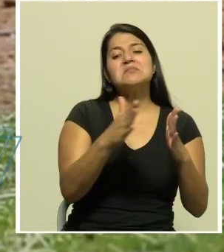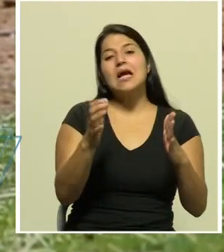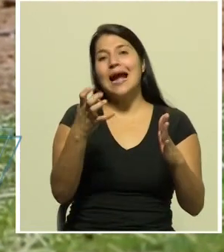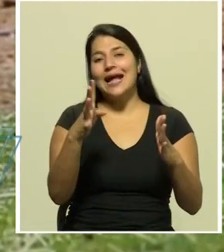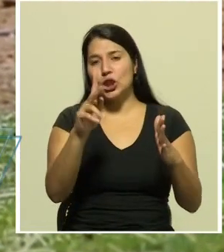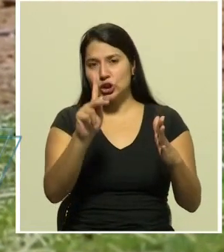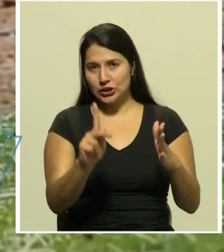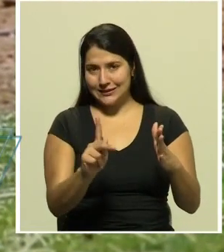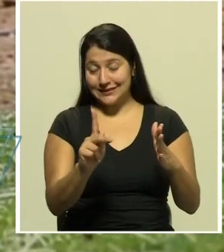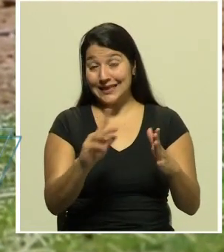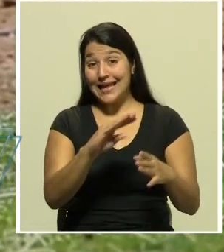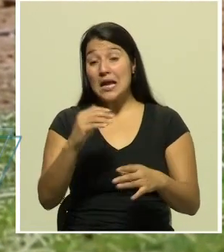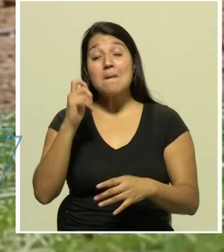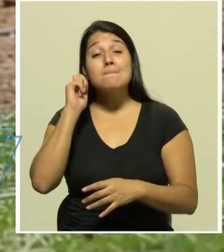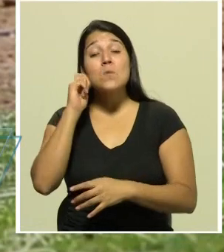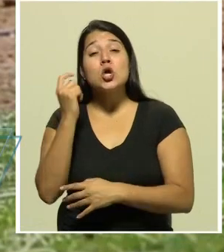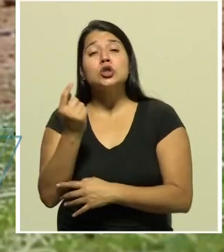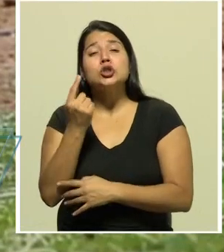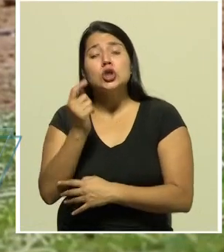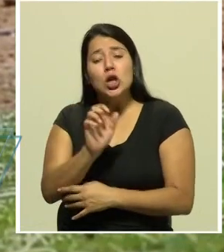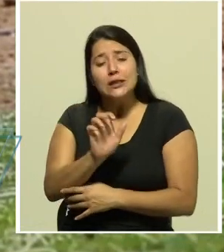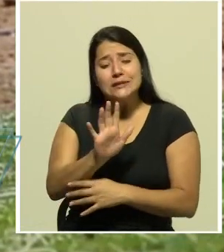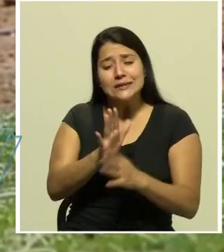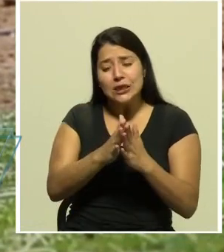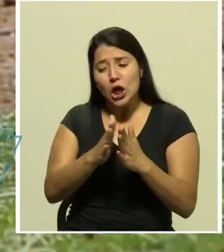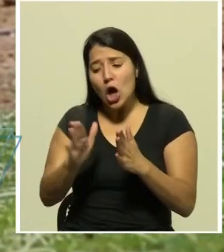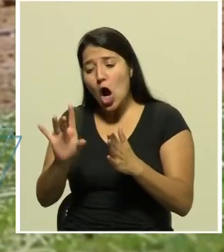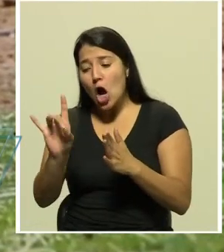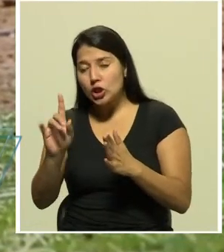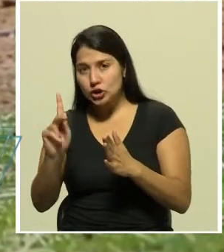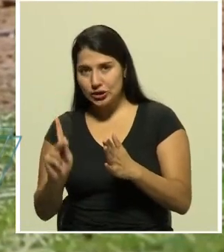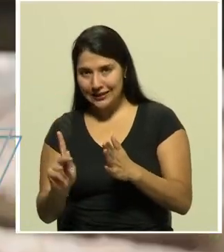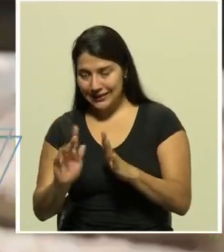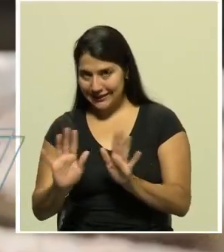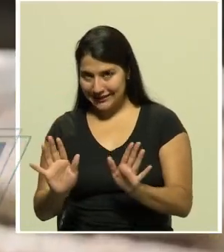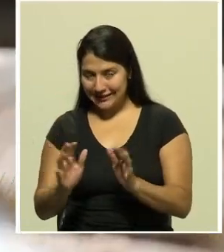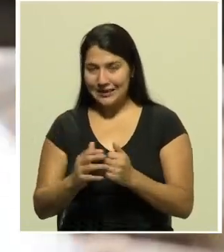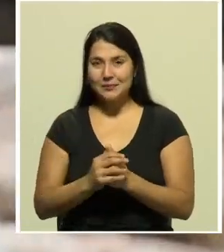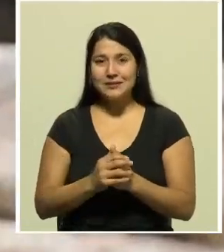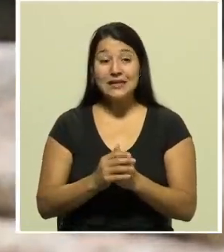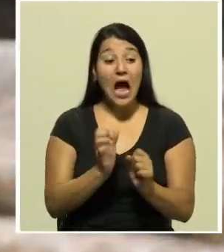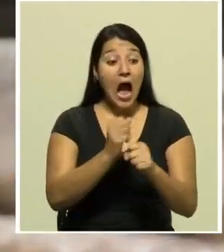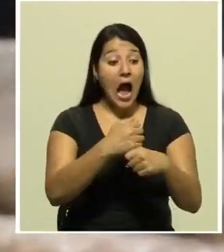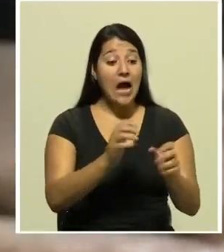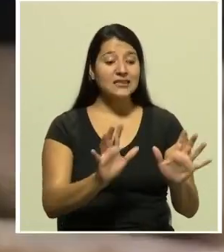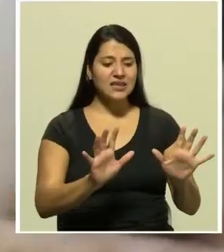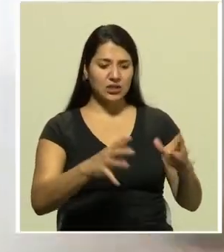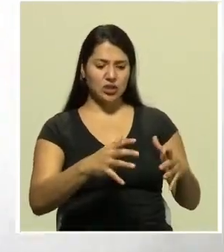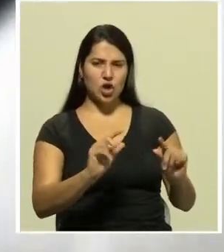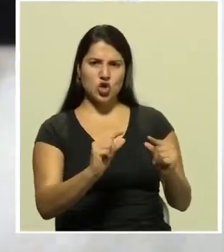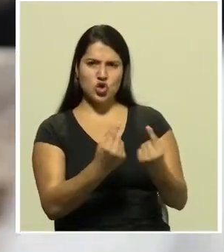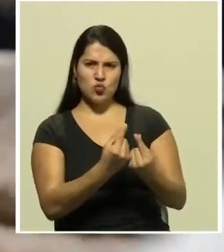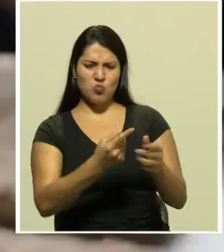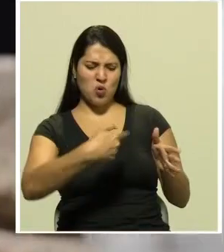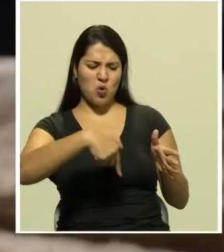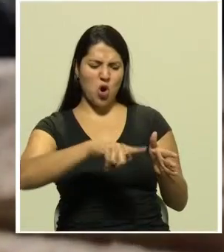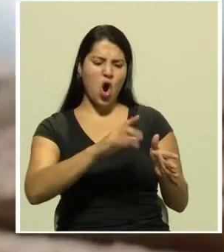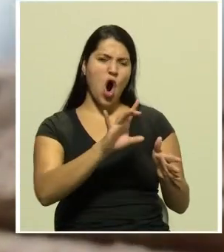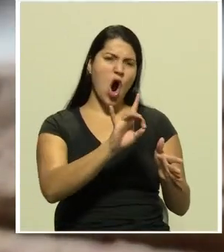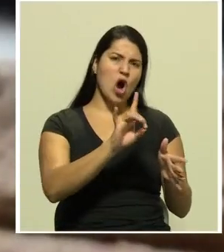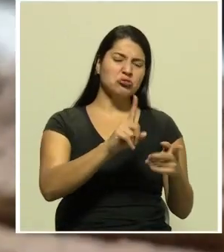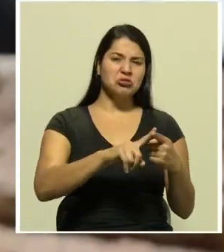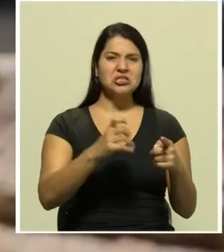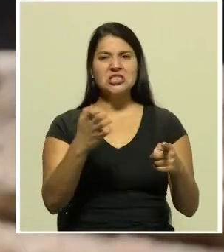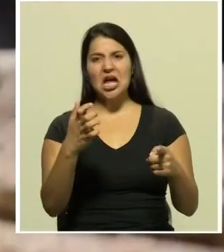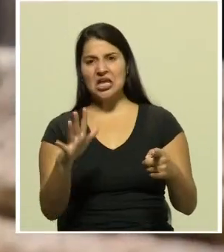y las hembras apenas de 5 a 8 kilogramos forman grupos territoriales de 8 a 15 individuos